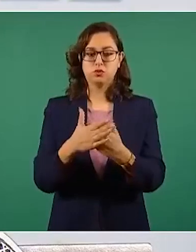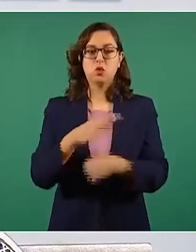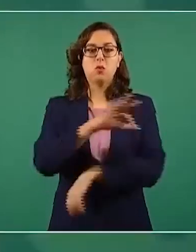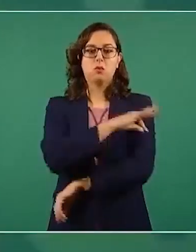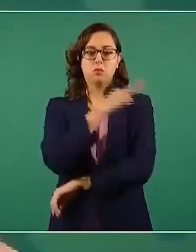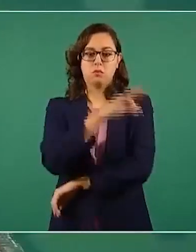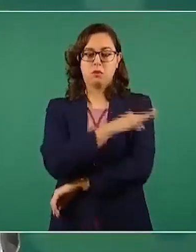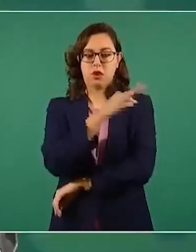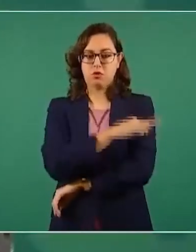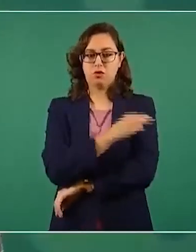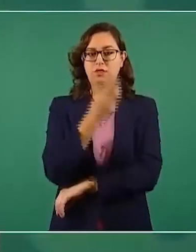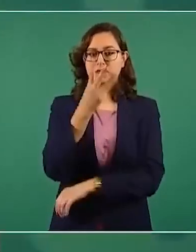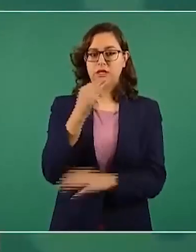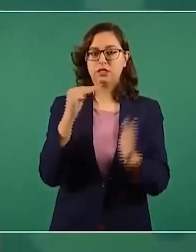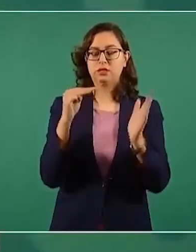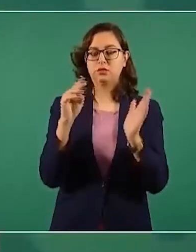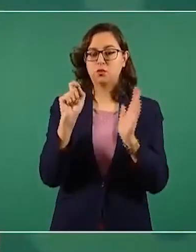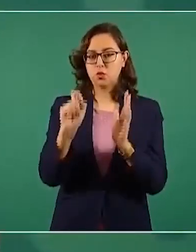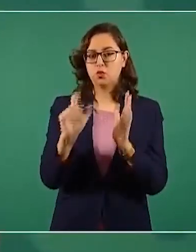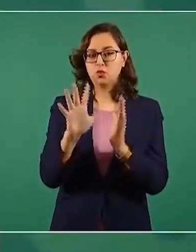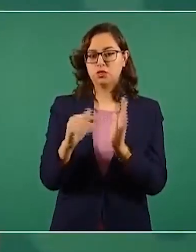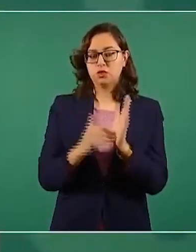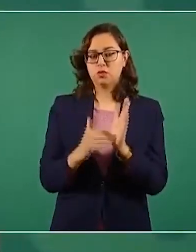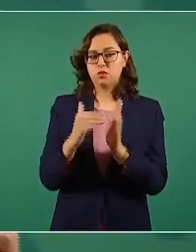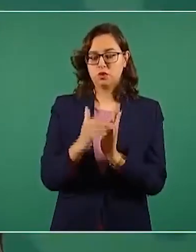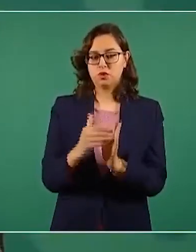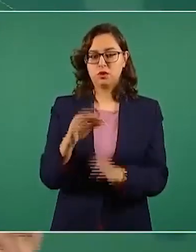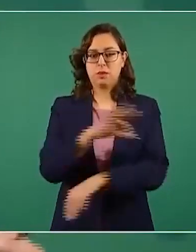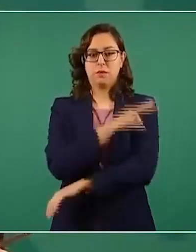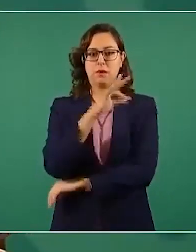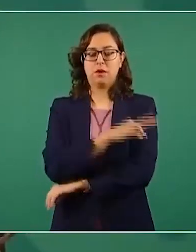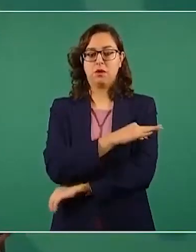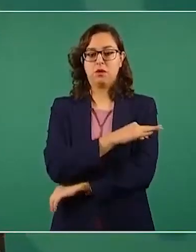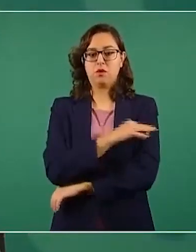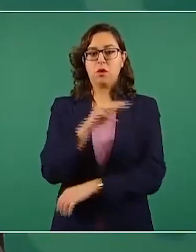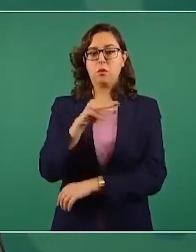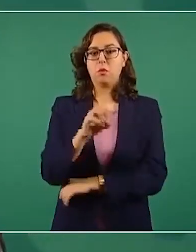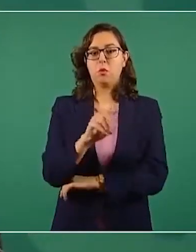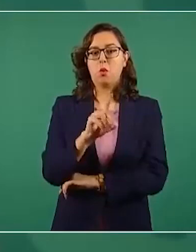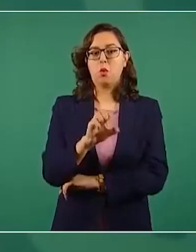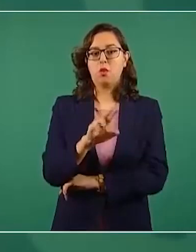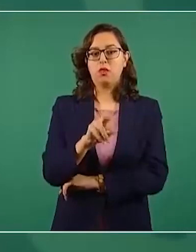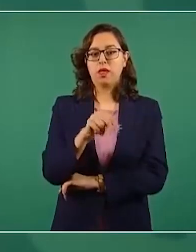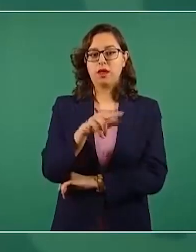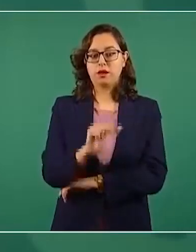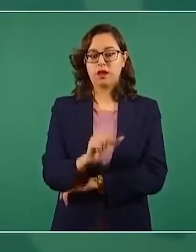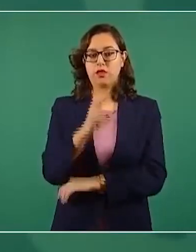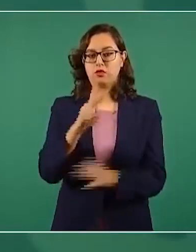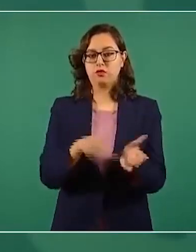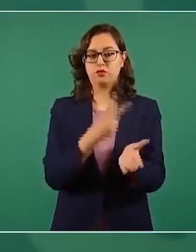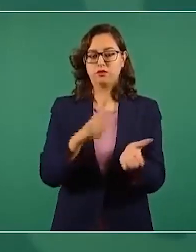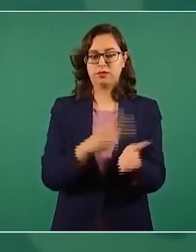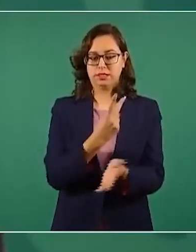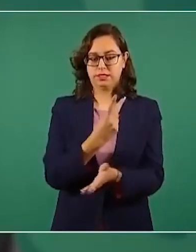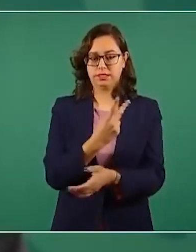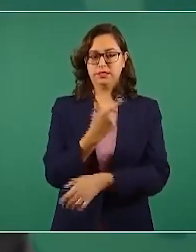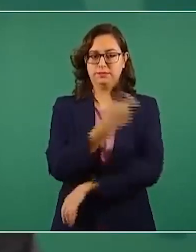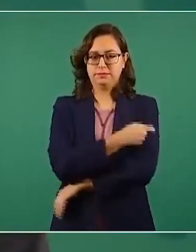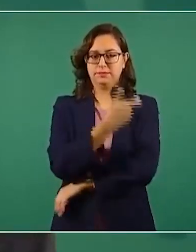acabo de referir, 3.5 millones, Moderna, acuérdense que son dos dosis, y 5 millones,